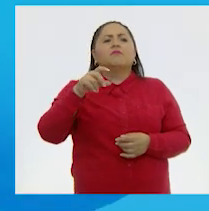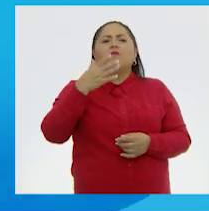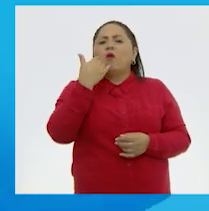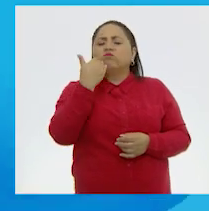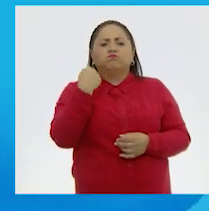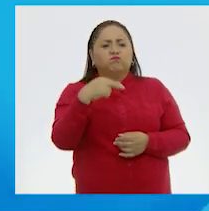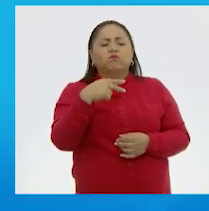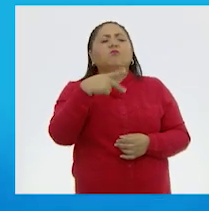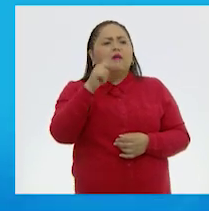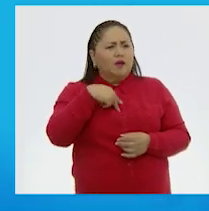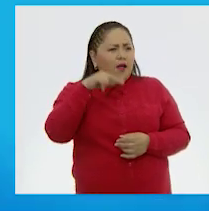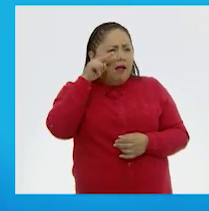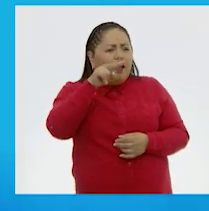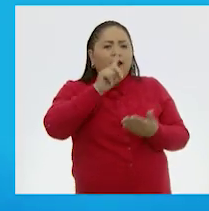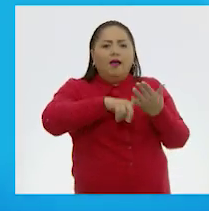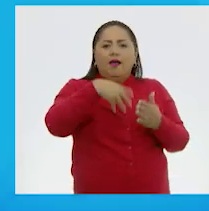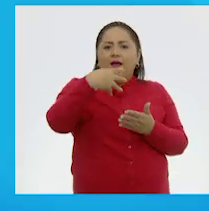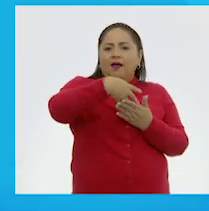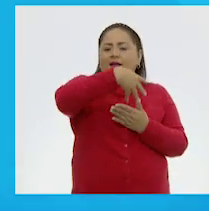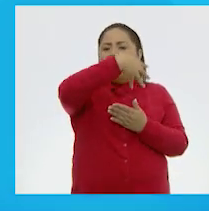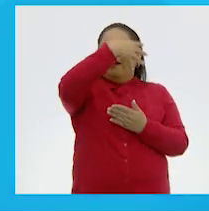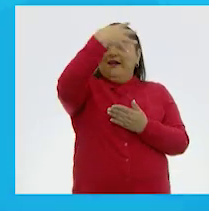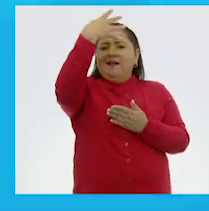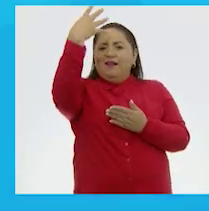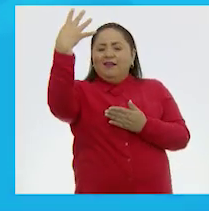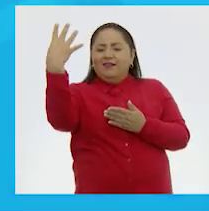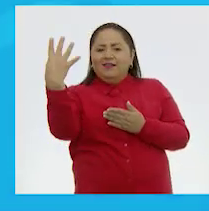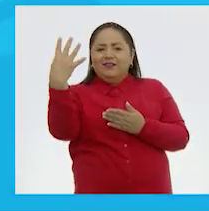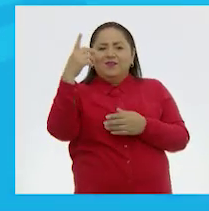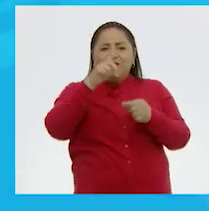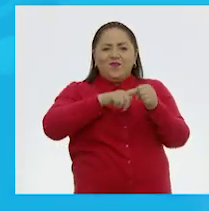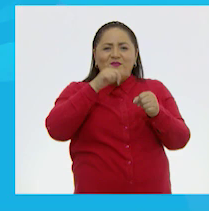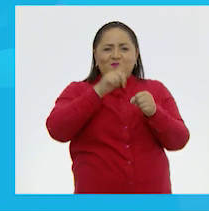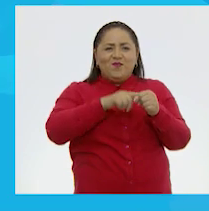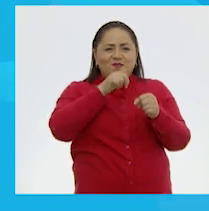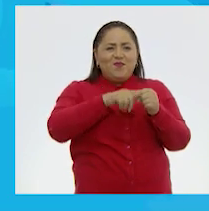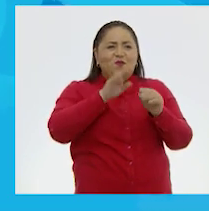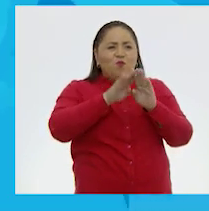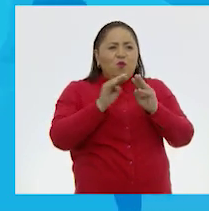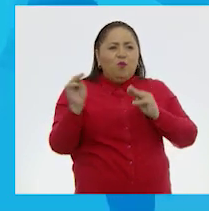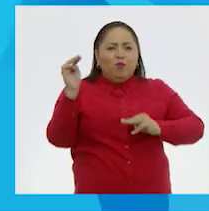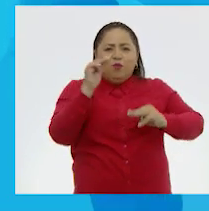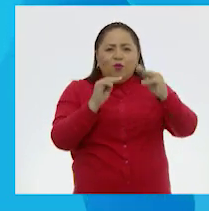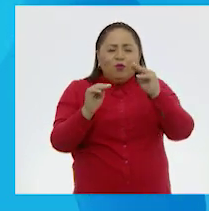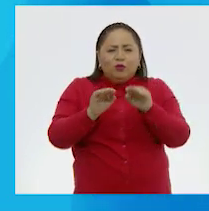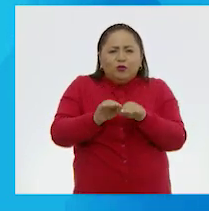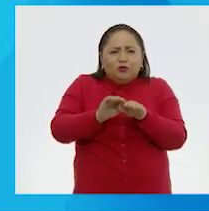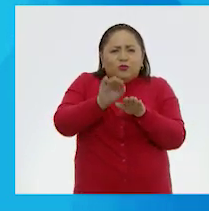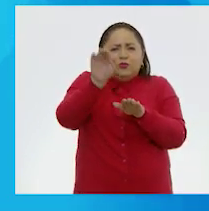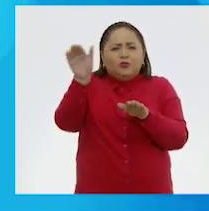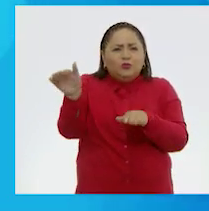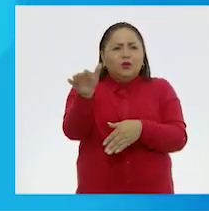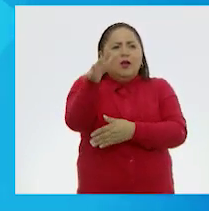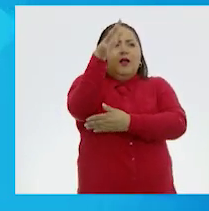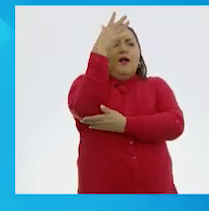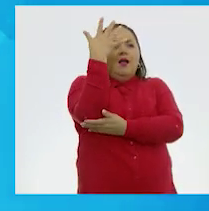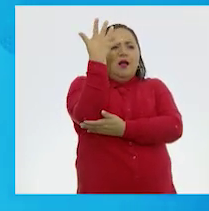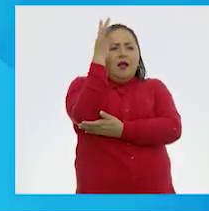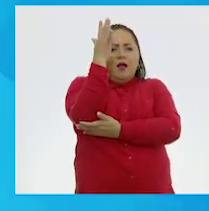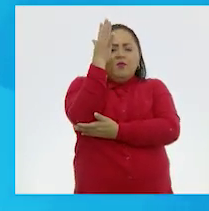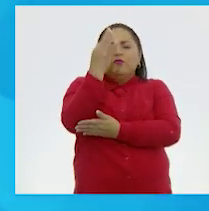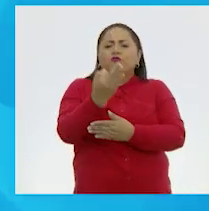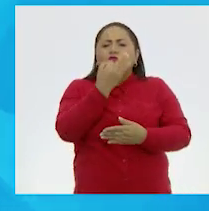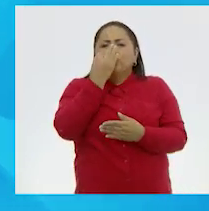sí alcanzamos a ver que él está como en una especie de montecito, un montículo,